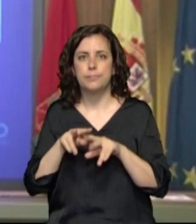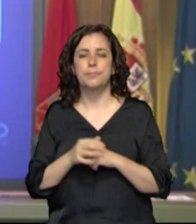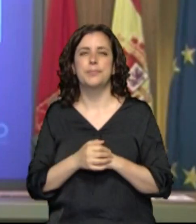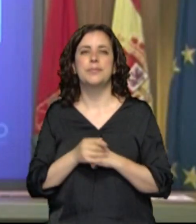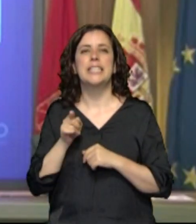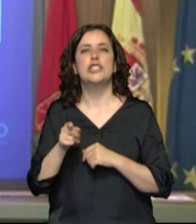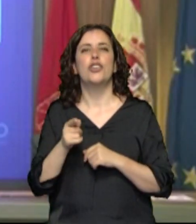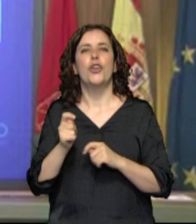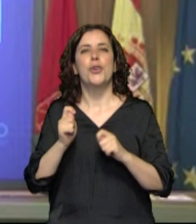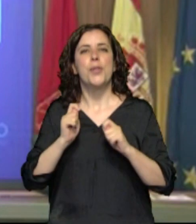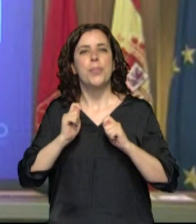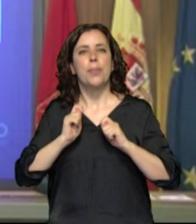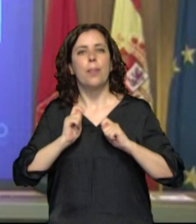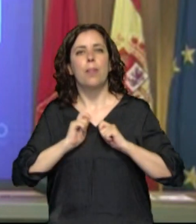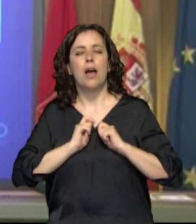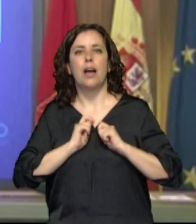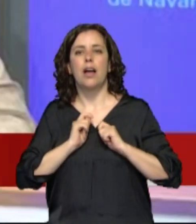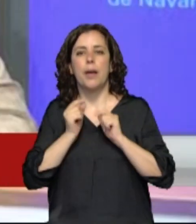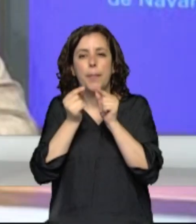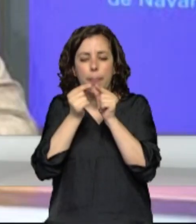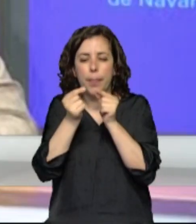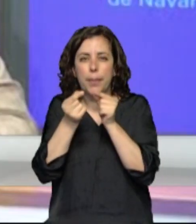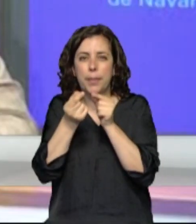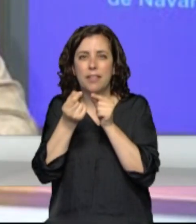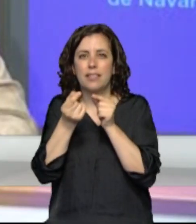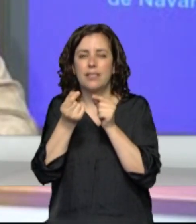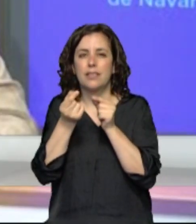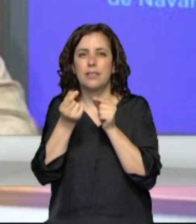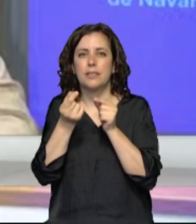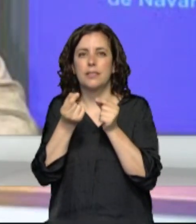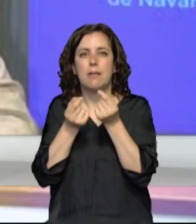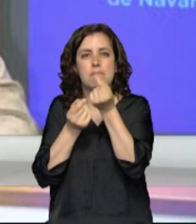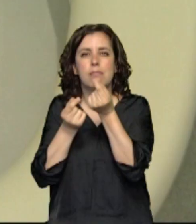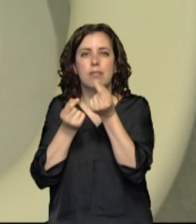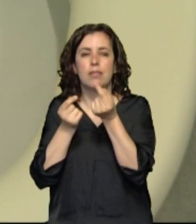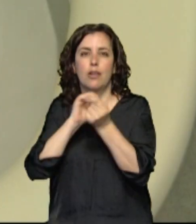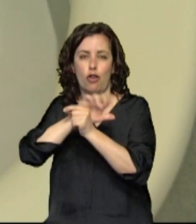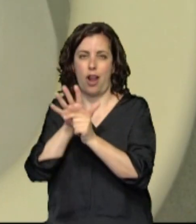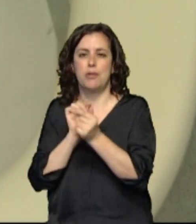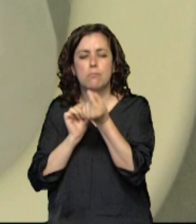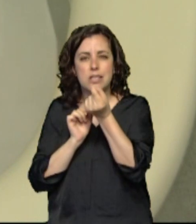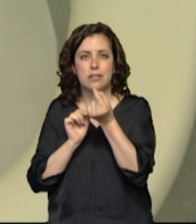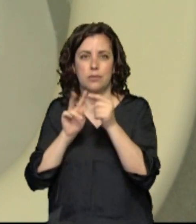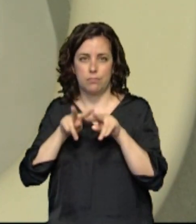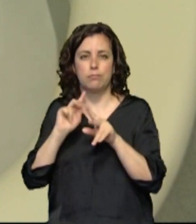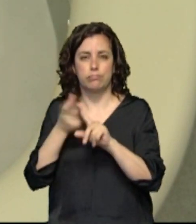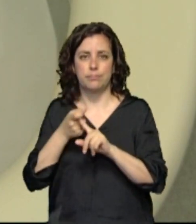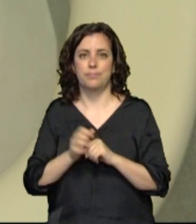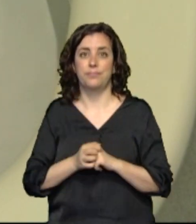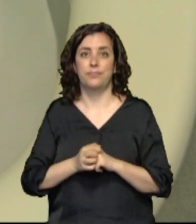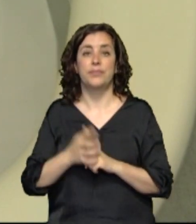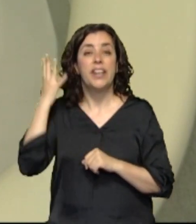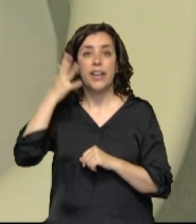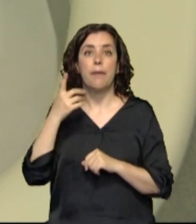se reflejan lo que podríamos llamar trazas, indicios de COVID-19. Navarra analizará las aguas de entrada de las